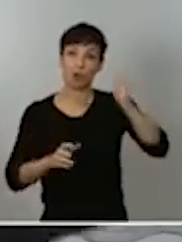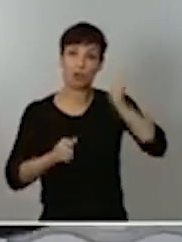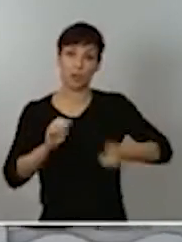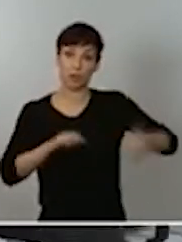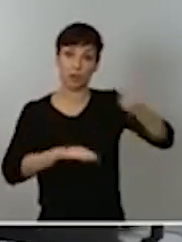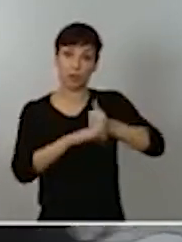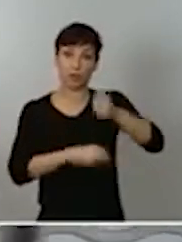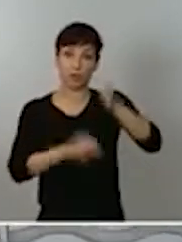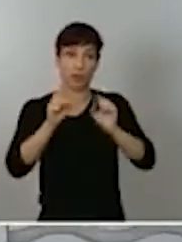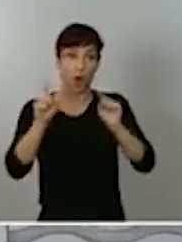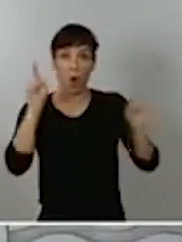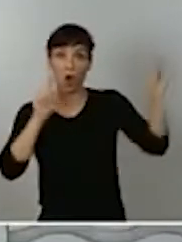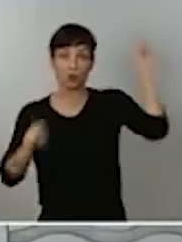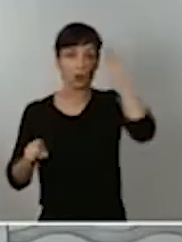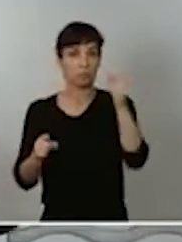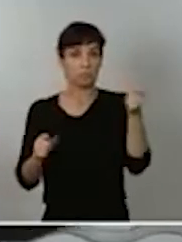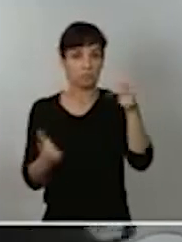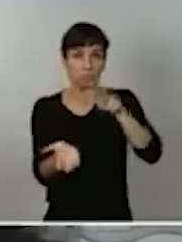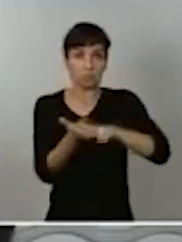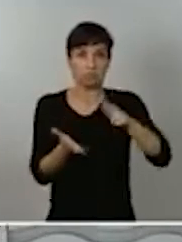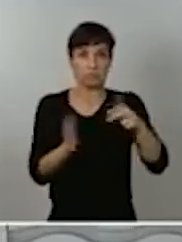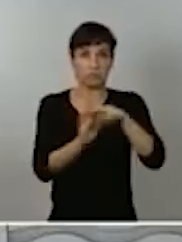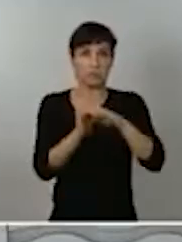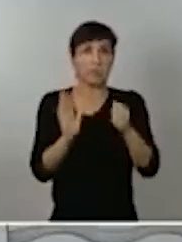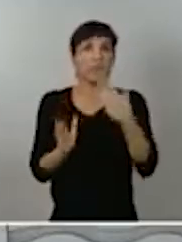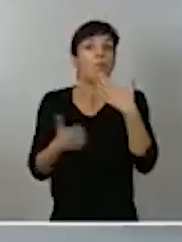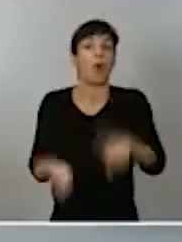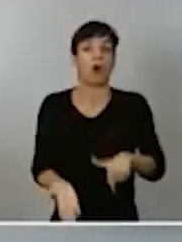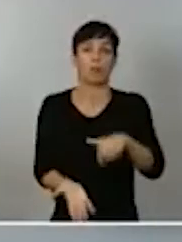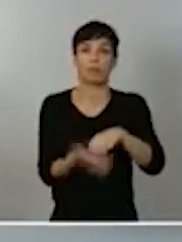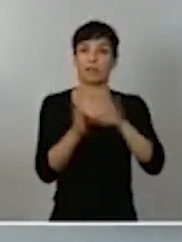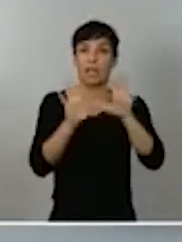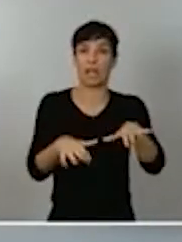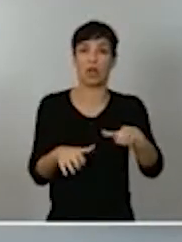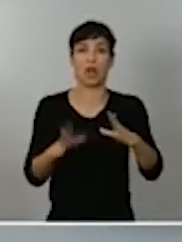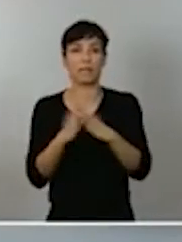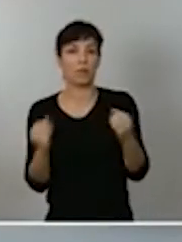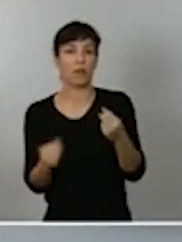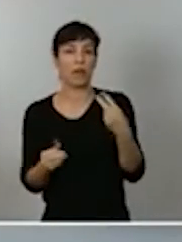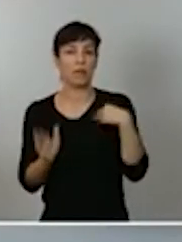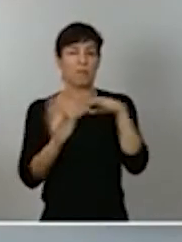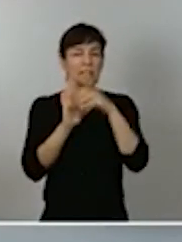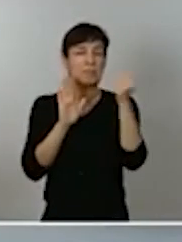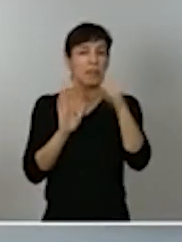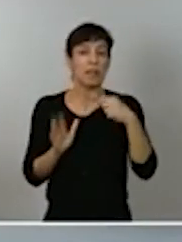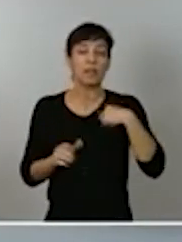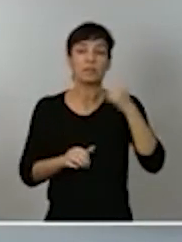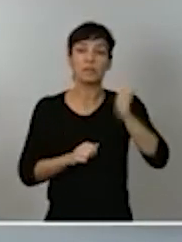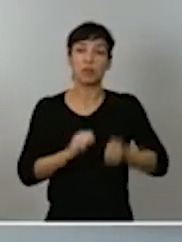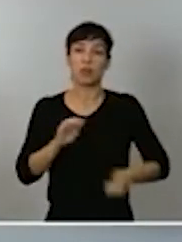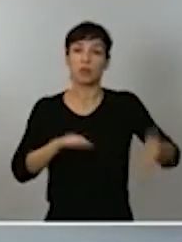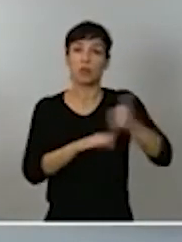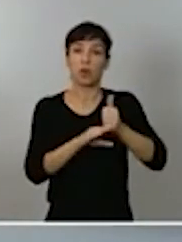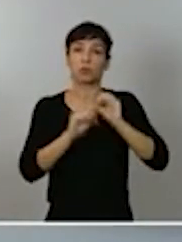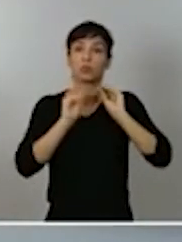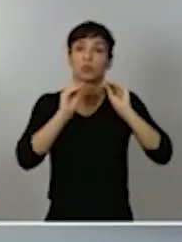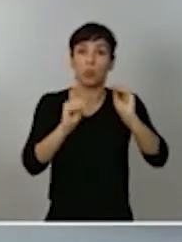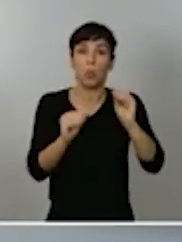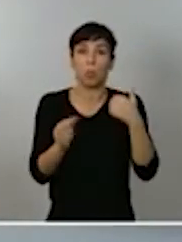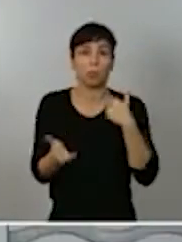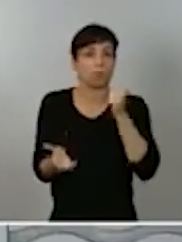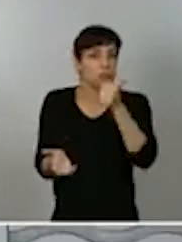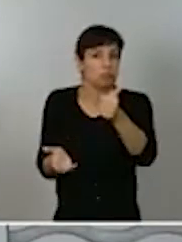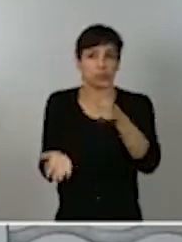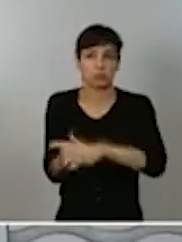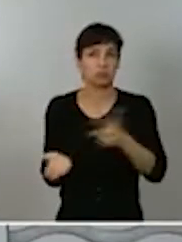similares. Por ejemplo, hemos conocido hoy en Castilla y León y en Andalucía. En consecuencia, les anuncio que el Gobierno ha